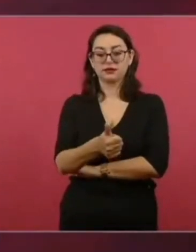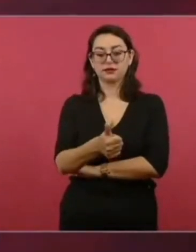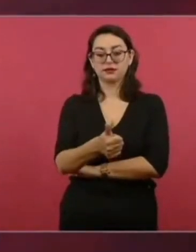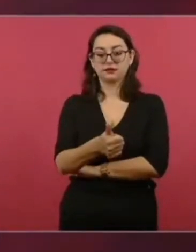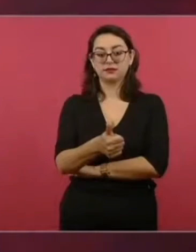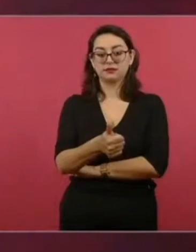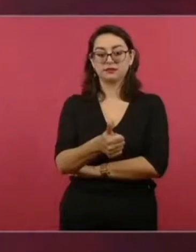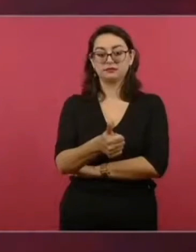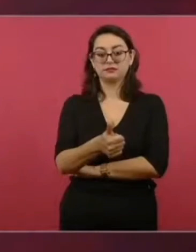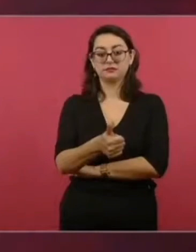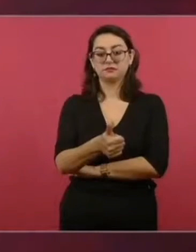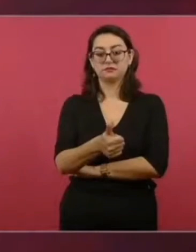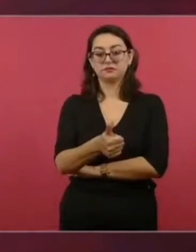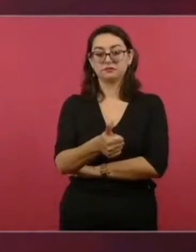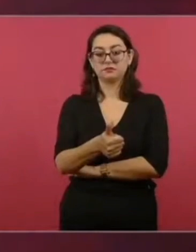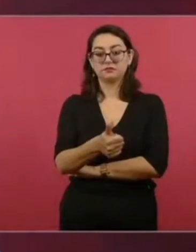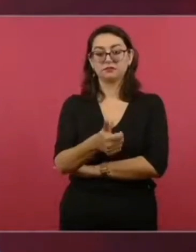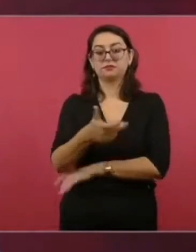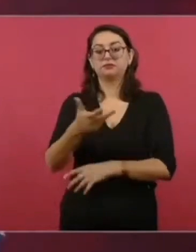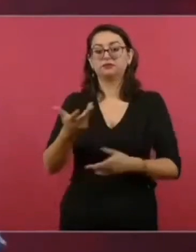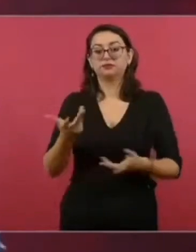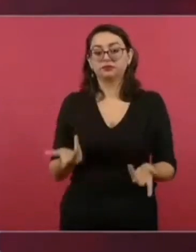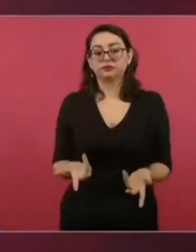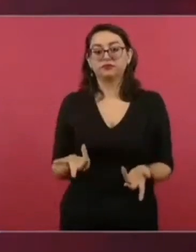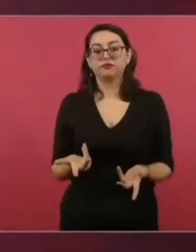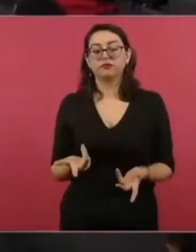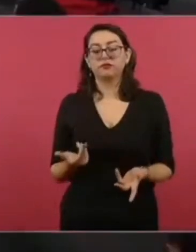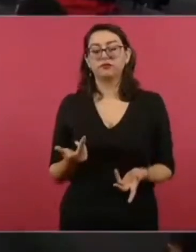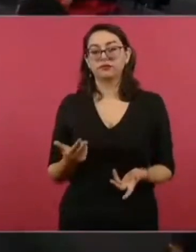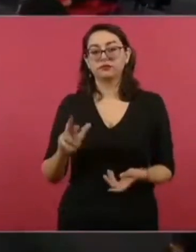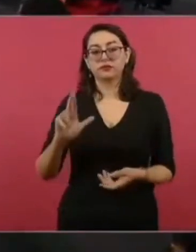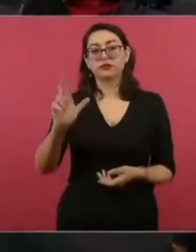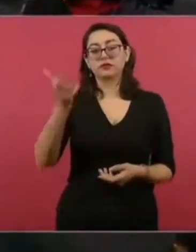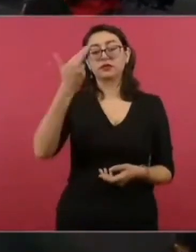Y es como lo que sucedió cuando el huachicol